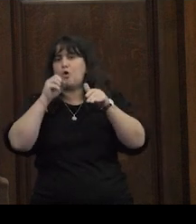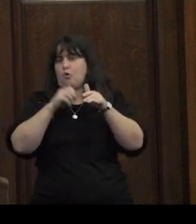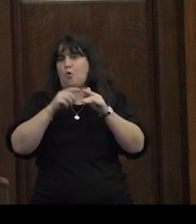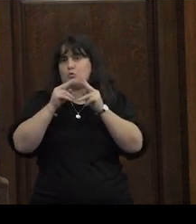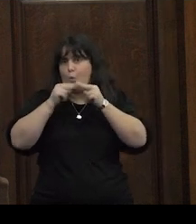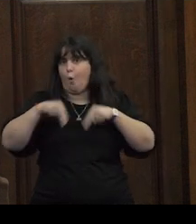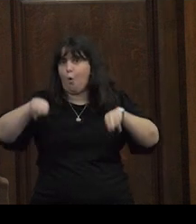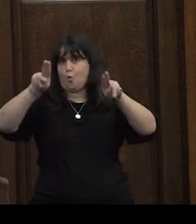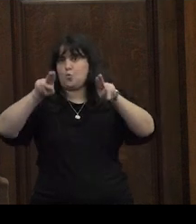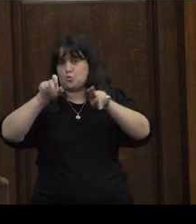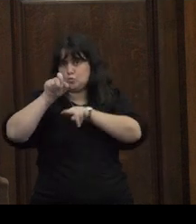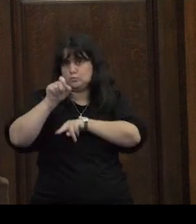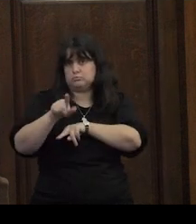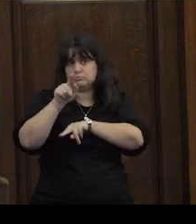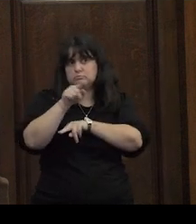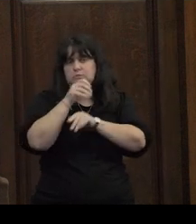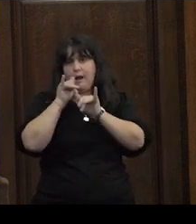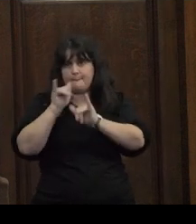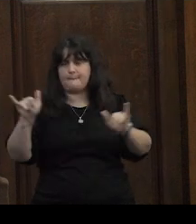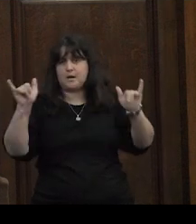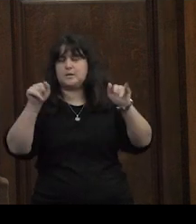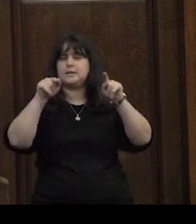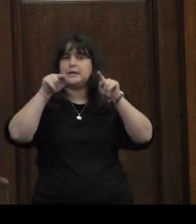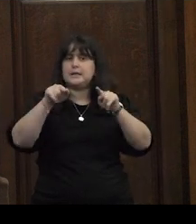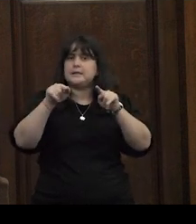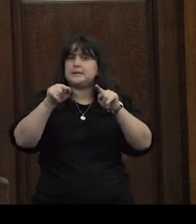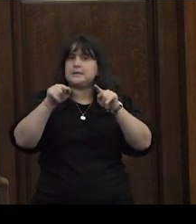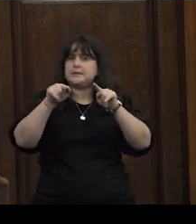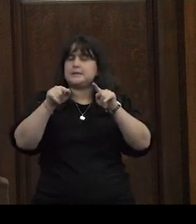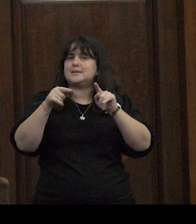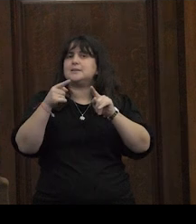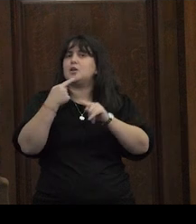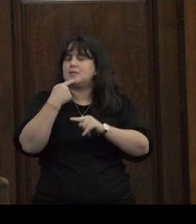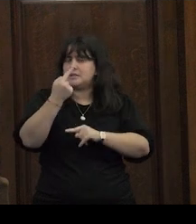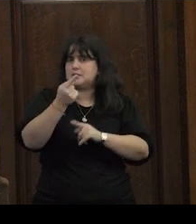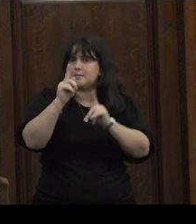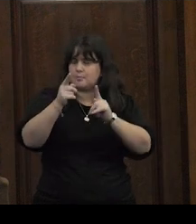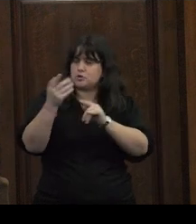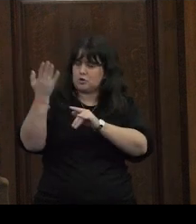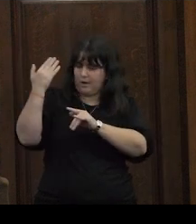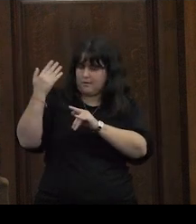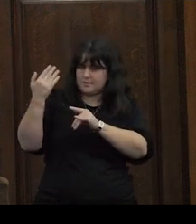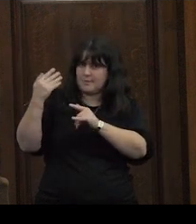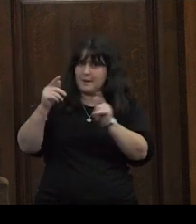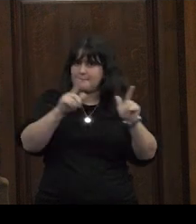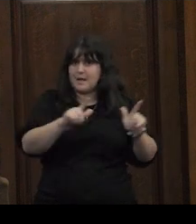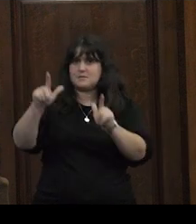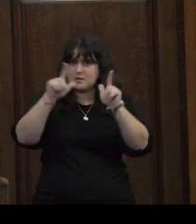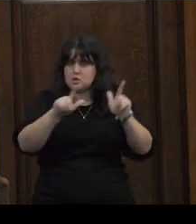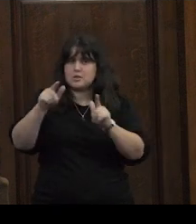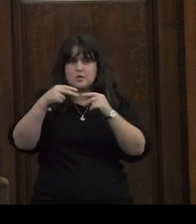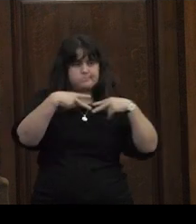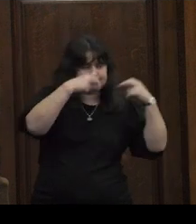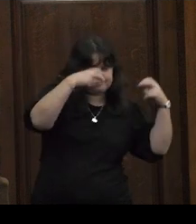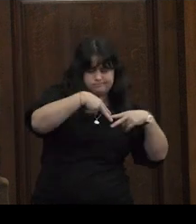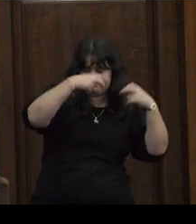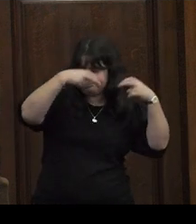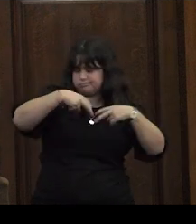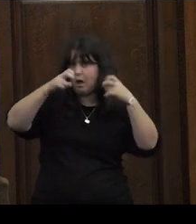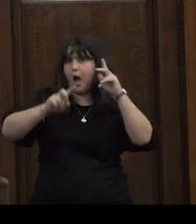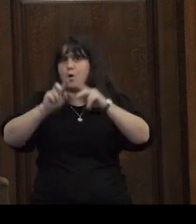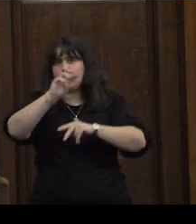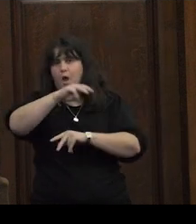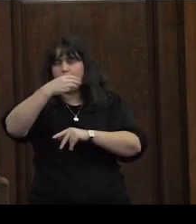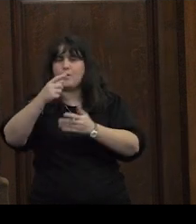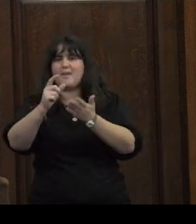población de naciones unidas y ahí quiero hacer una marca ¿no? porque estuve haciendo para esta presentación un relevamiento de